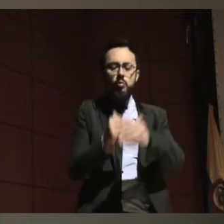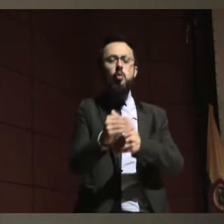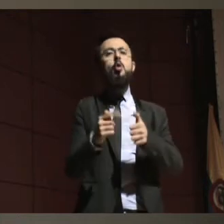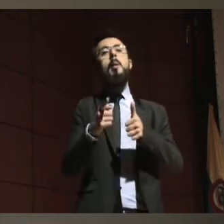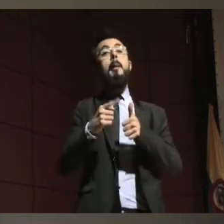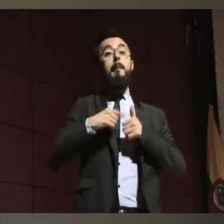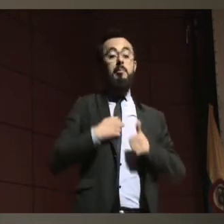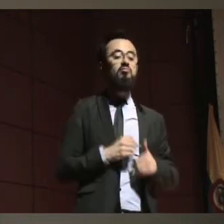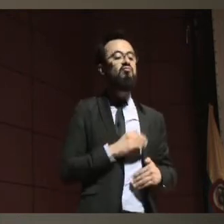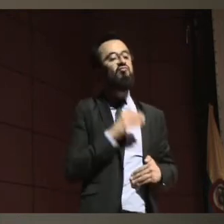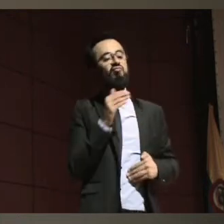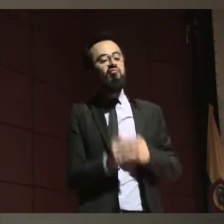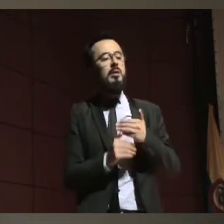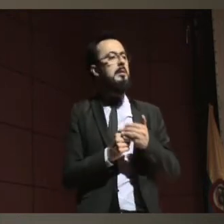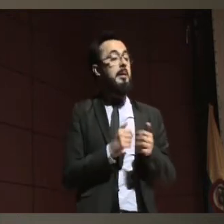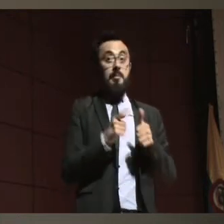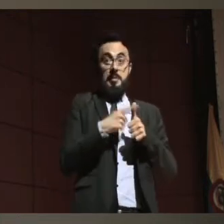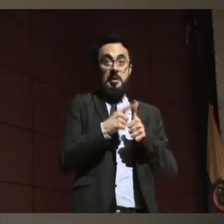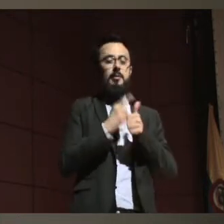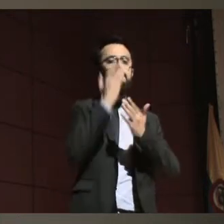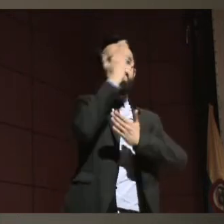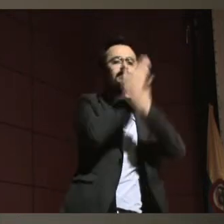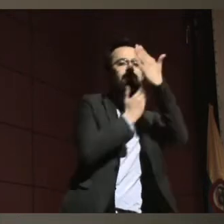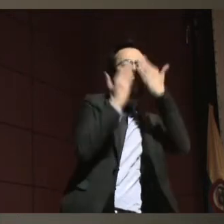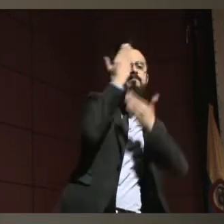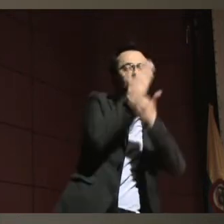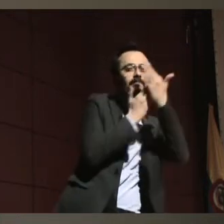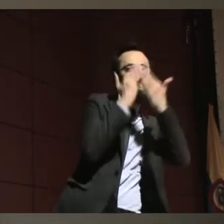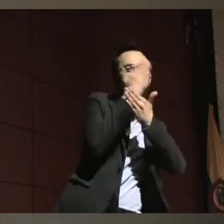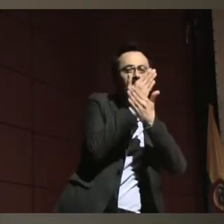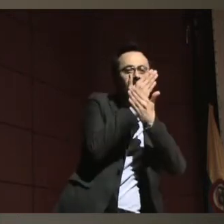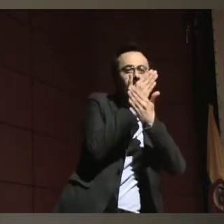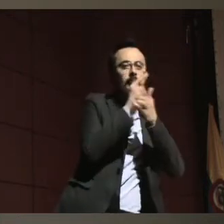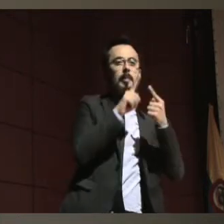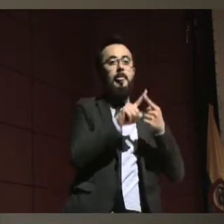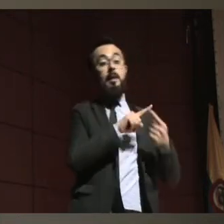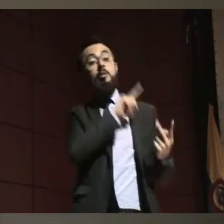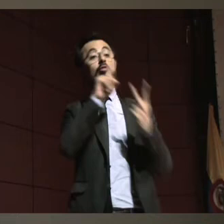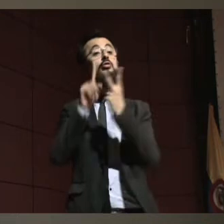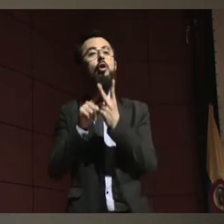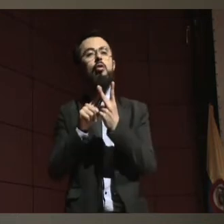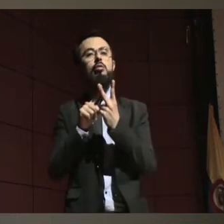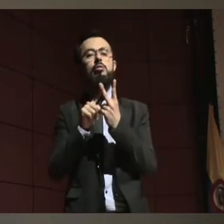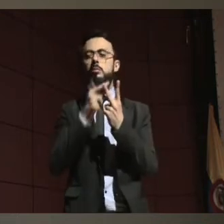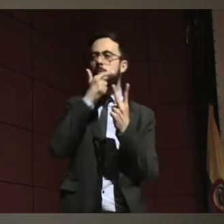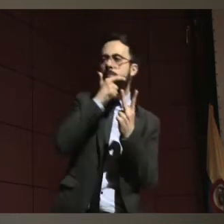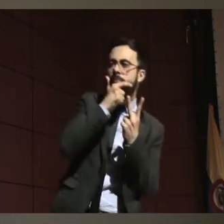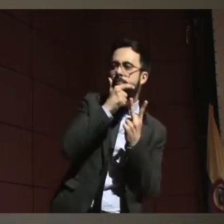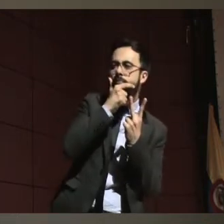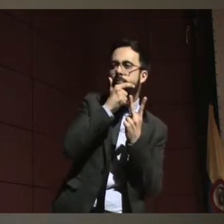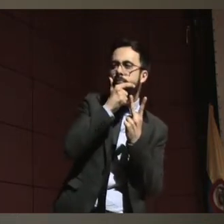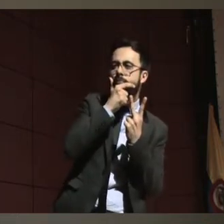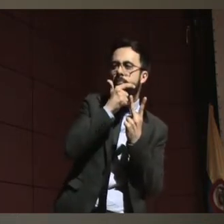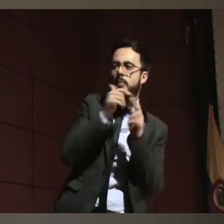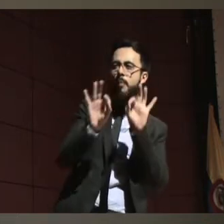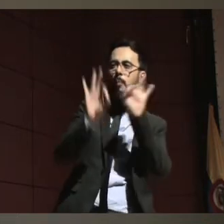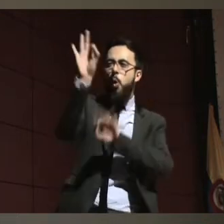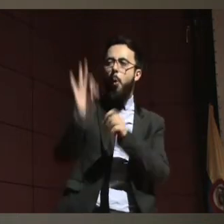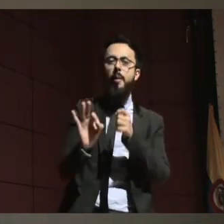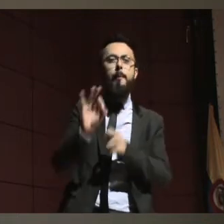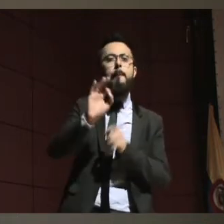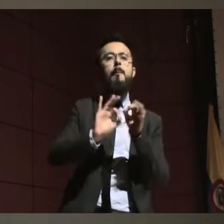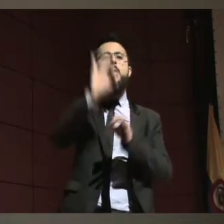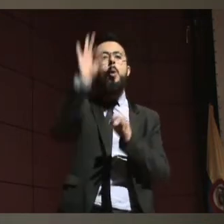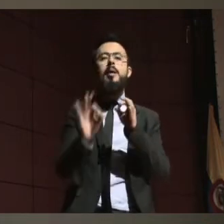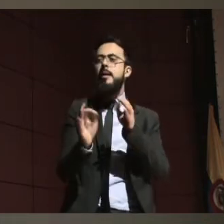hay que saber qué probabilidades hay para tomar la decisión, o sea, cuáles son los elementos que